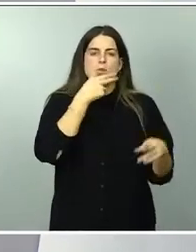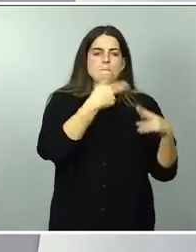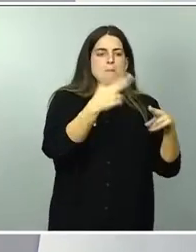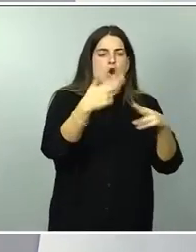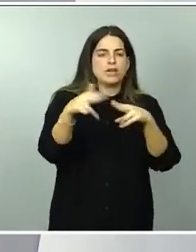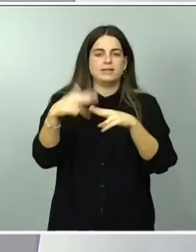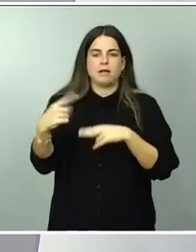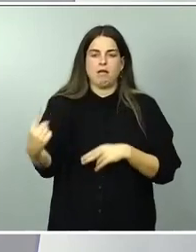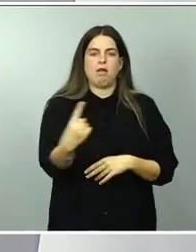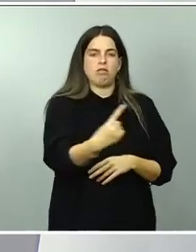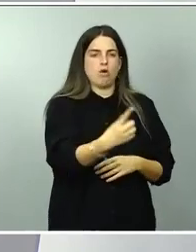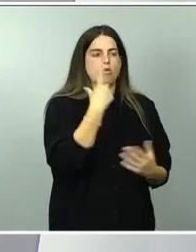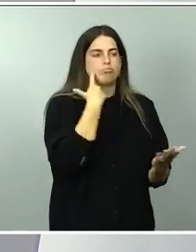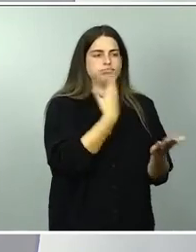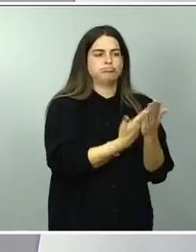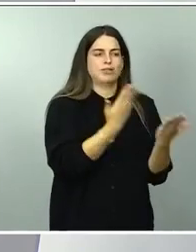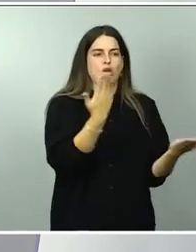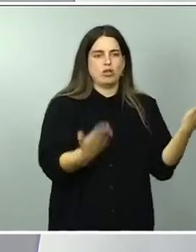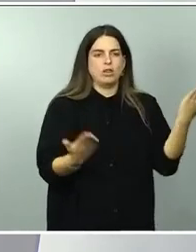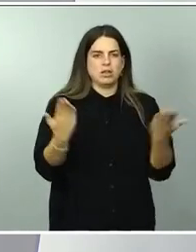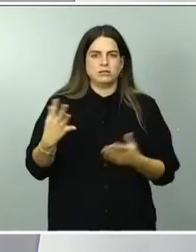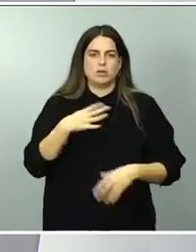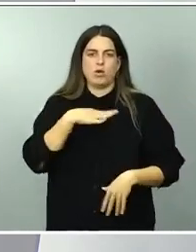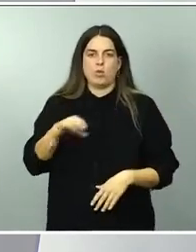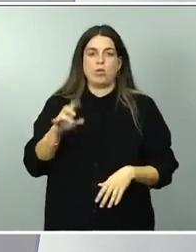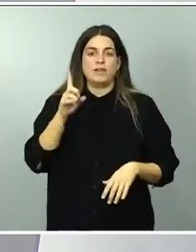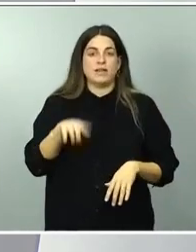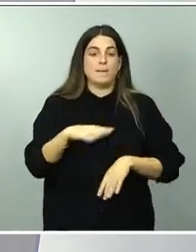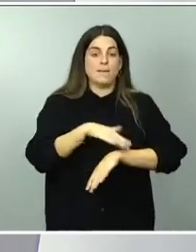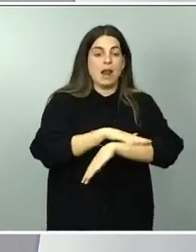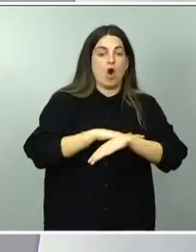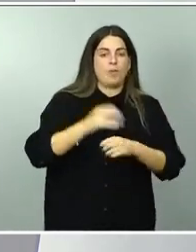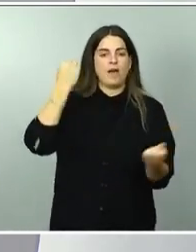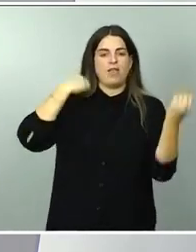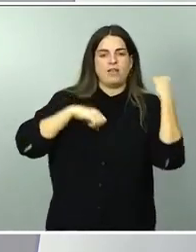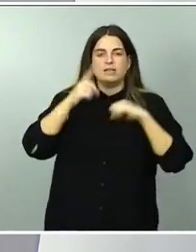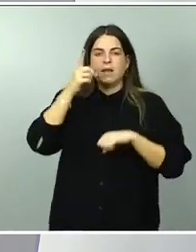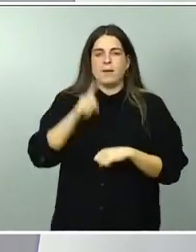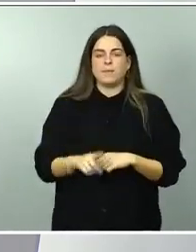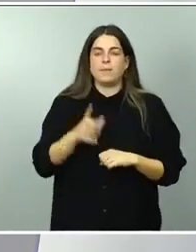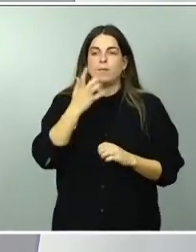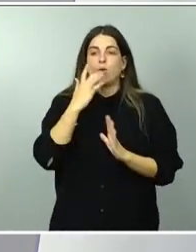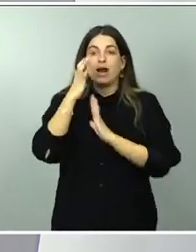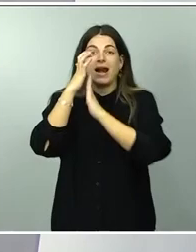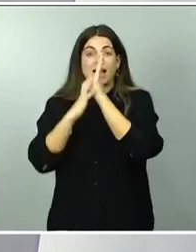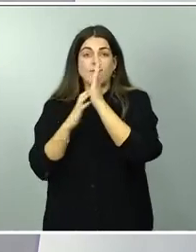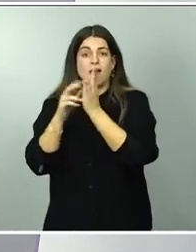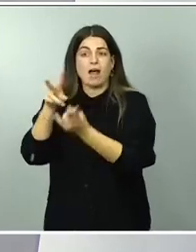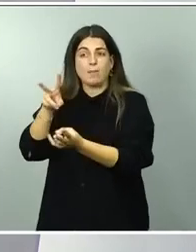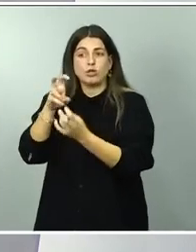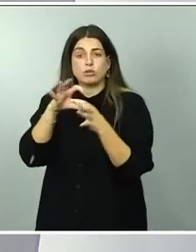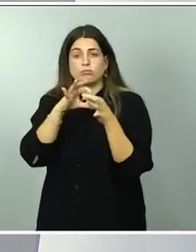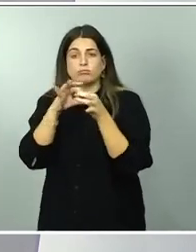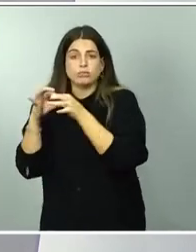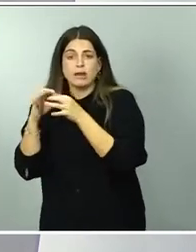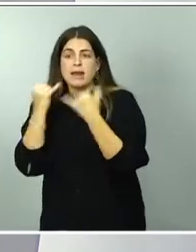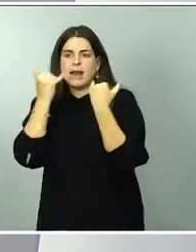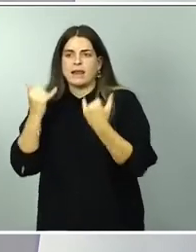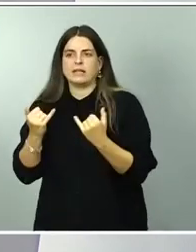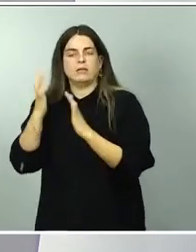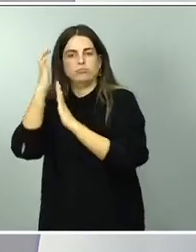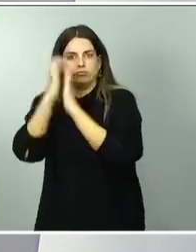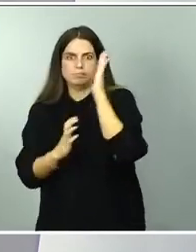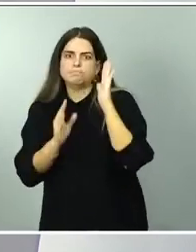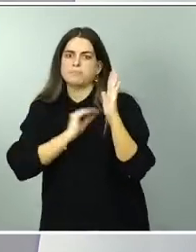tanto, en las actuaciones del Ejecutivo. Hemos aprobado la mayor rebaja de la historia en impuestos vinculados a la electricidad. Hemos